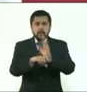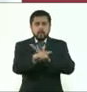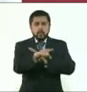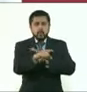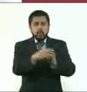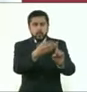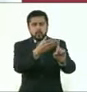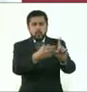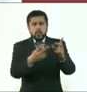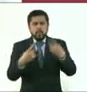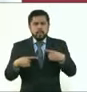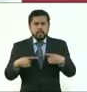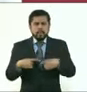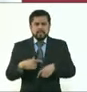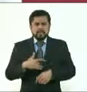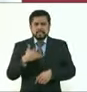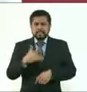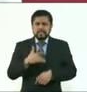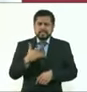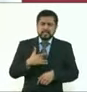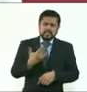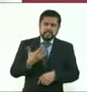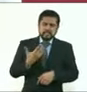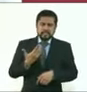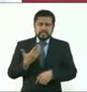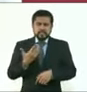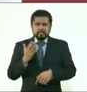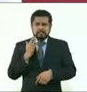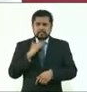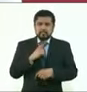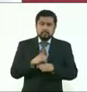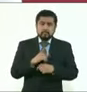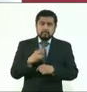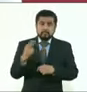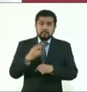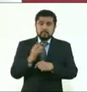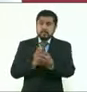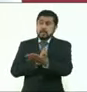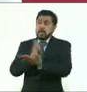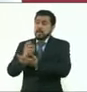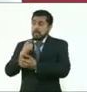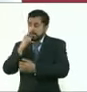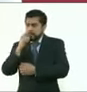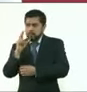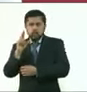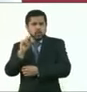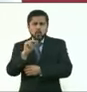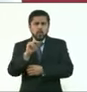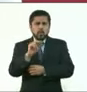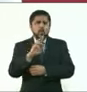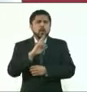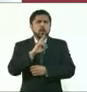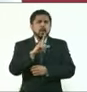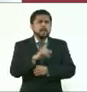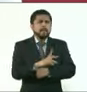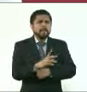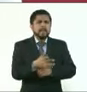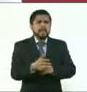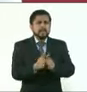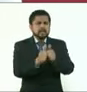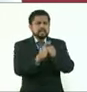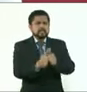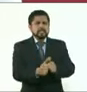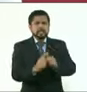que tiene síntomas mejor se aísle, no es necesario que se vaya a realizar una prueba, que se aísle siete días y que